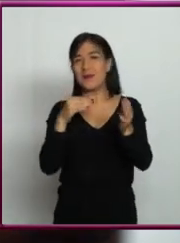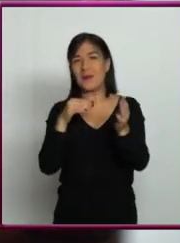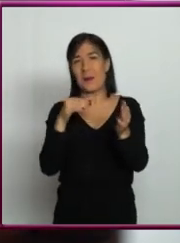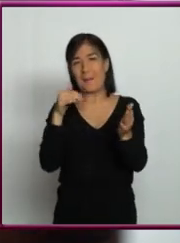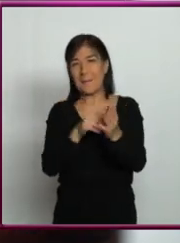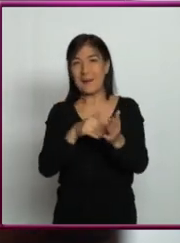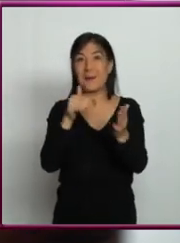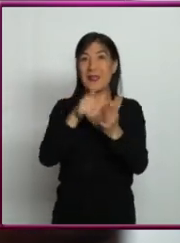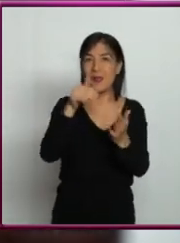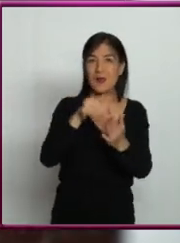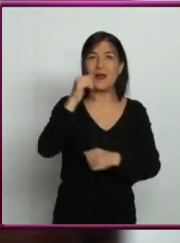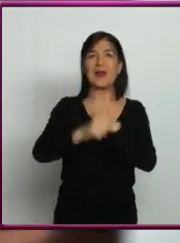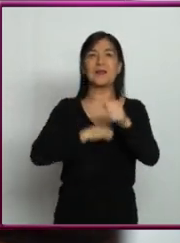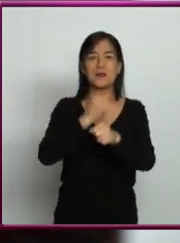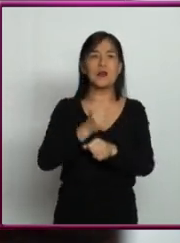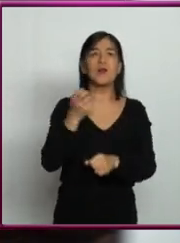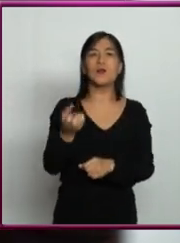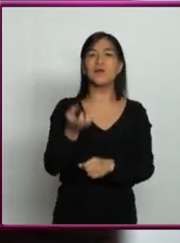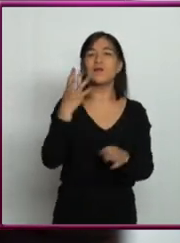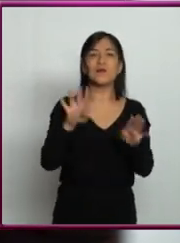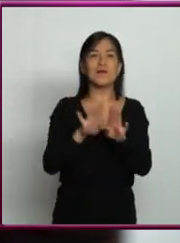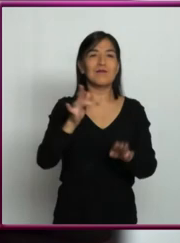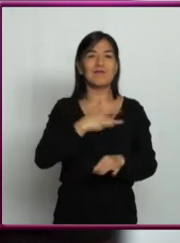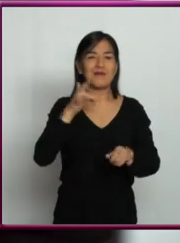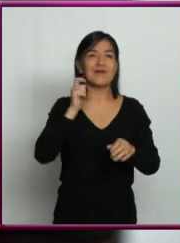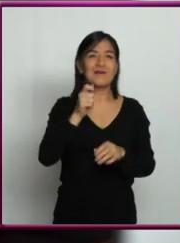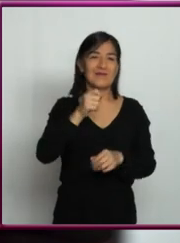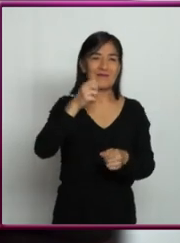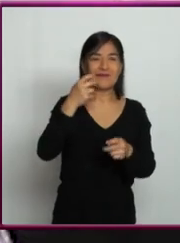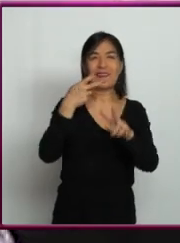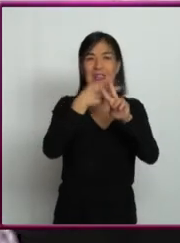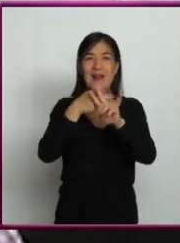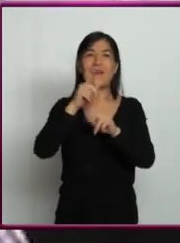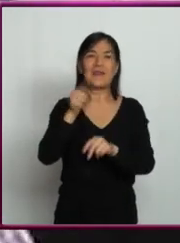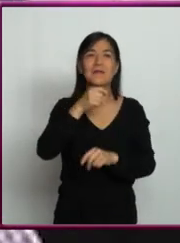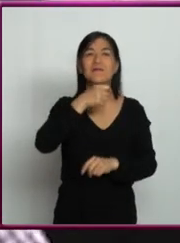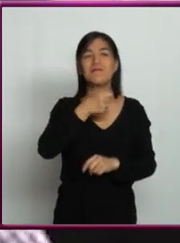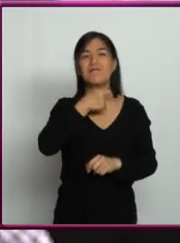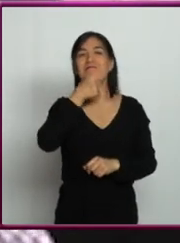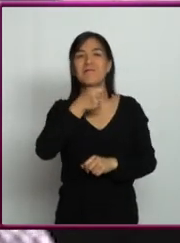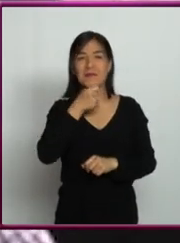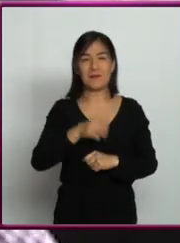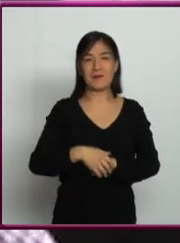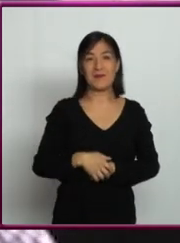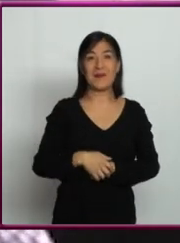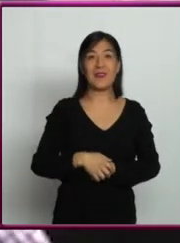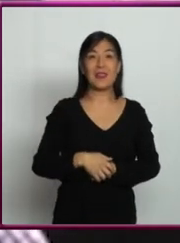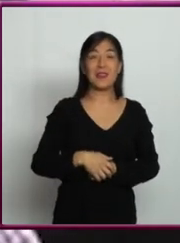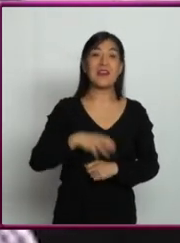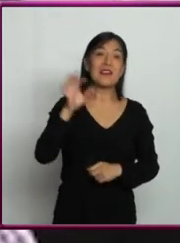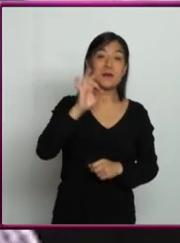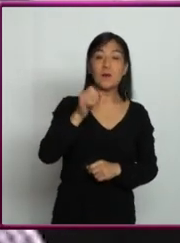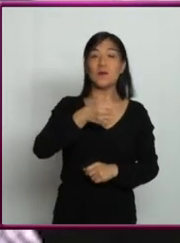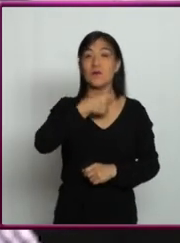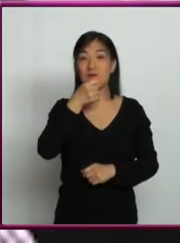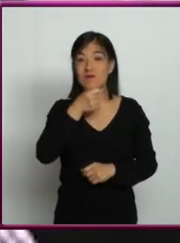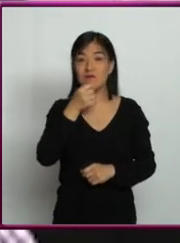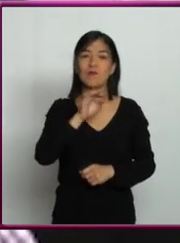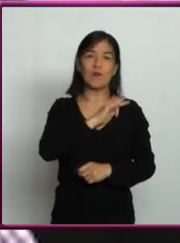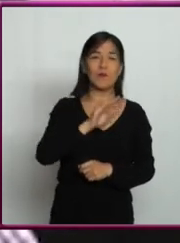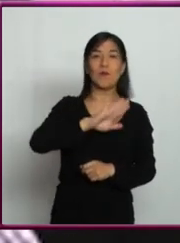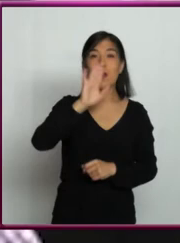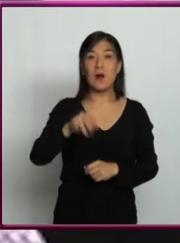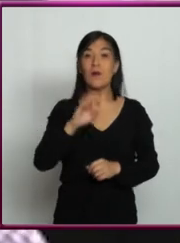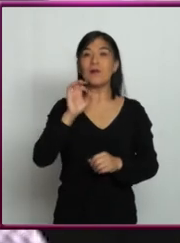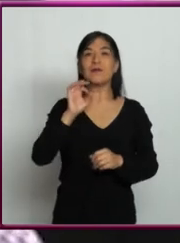en millones de años, más o menos, ¿cómo se consideraría que una estrella es vieja? Pues puede ser que es vieja si va a morir o si va mucho tiempo